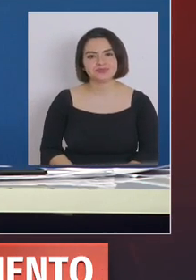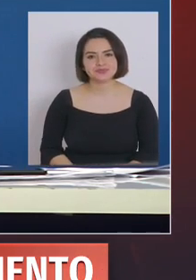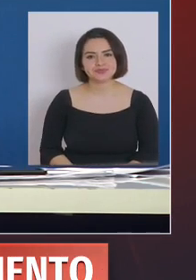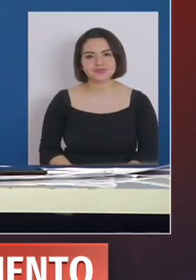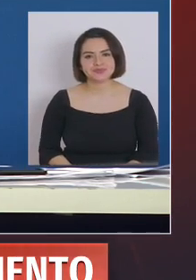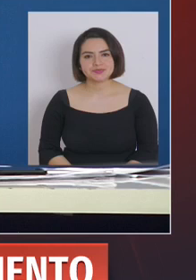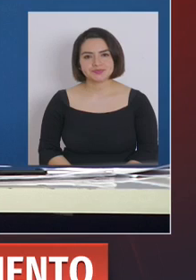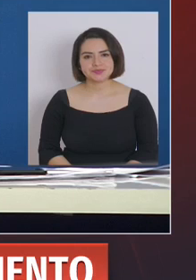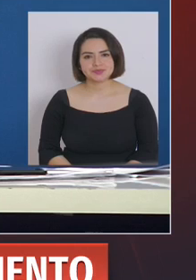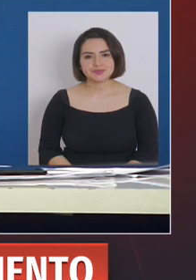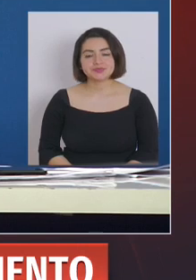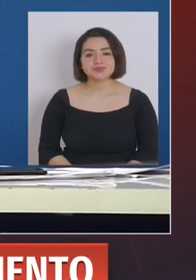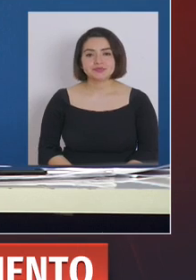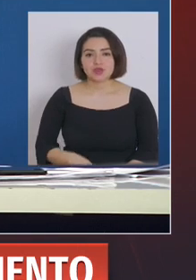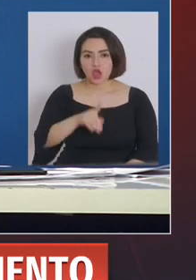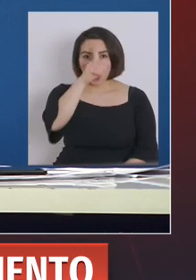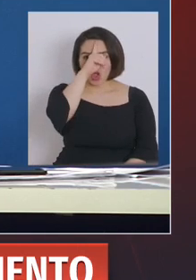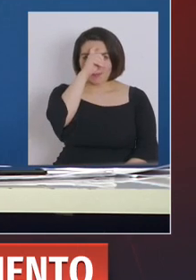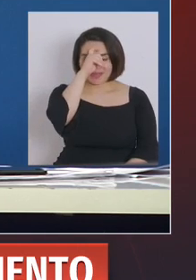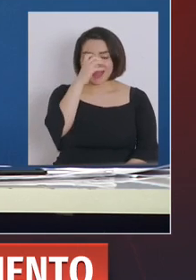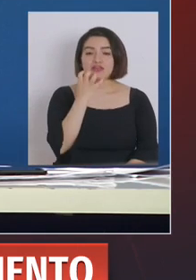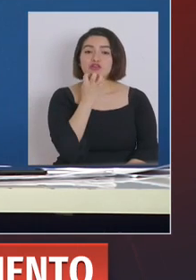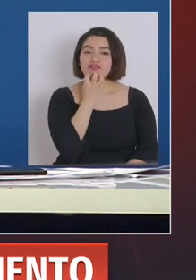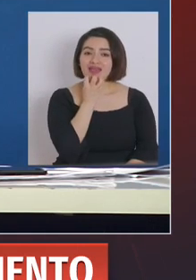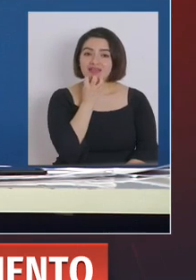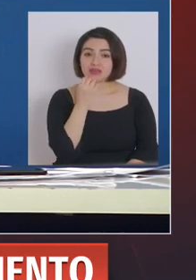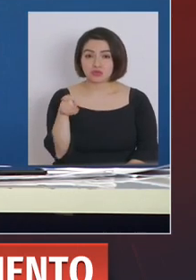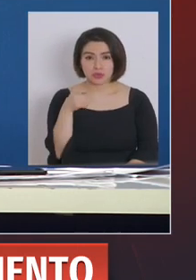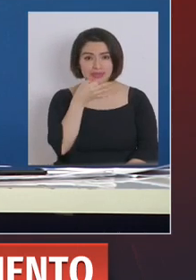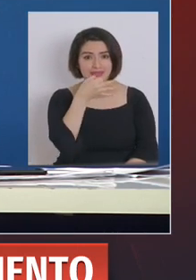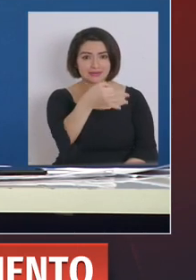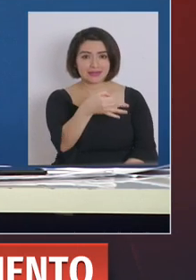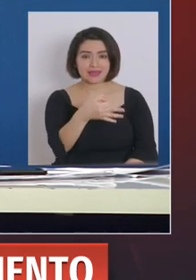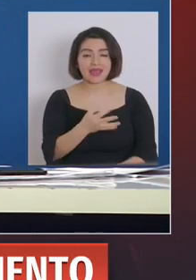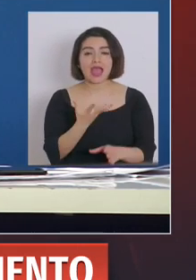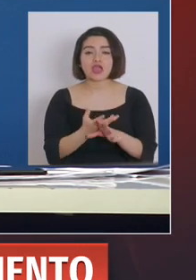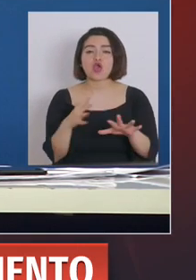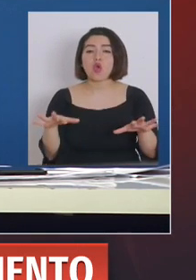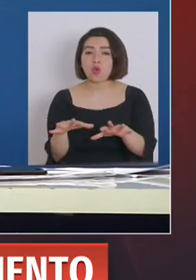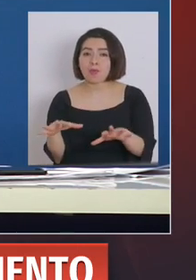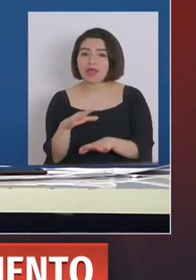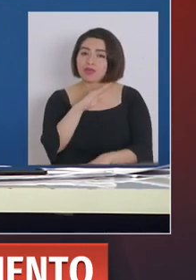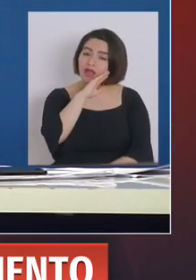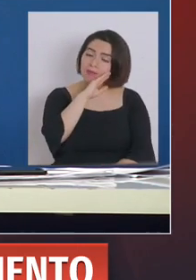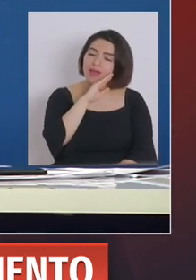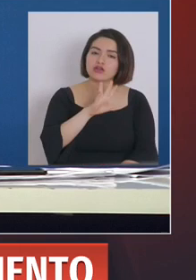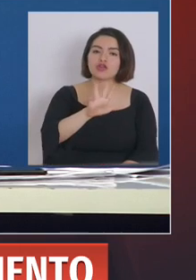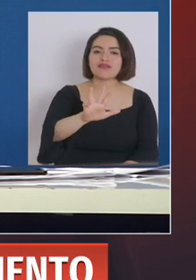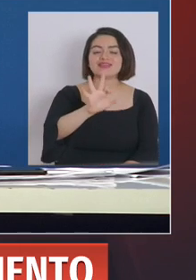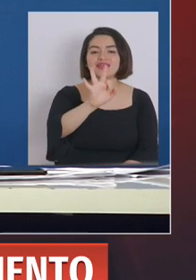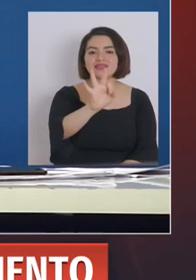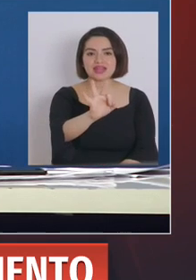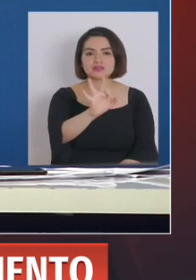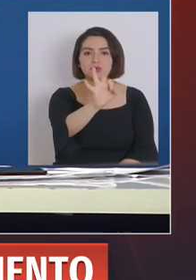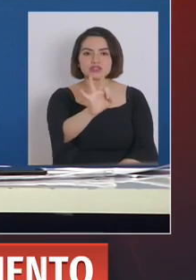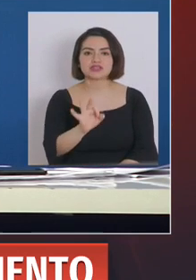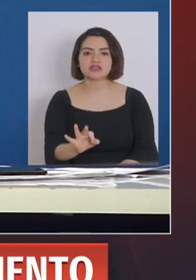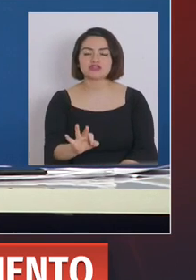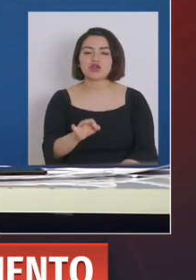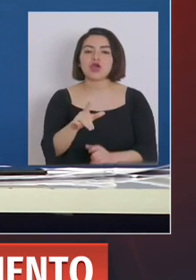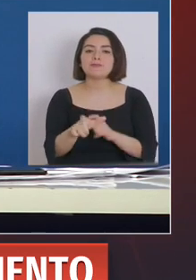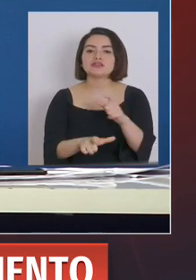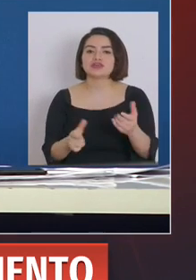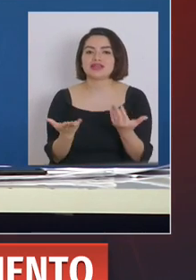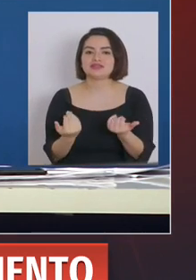En el hospital de Antofagasta, nombró usted, hay una ocupación de 93% de pacientes de ventilación